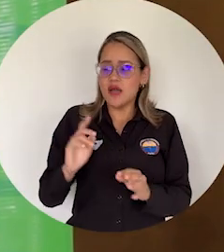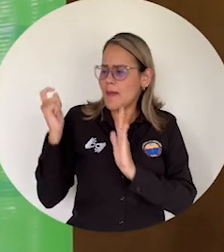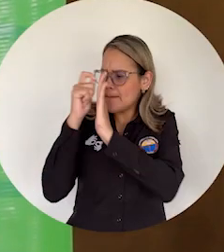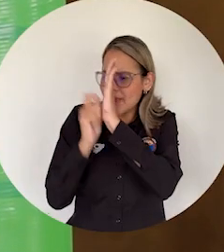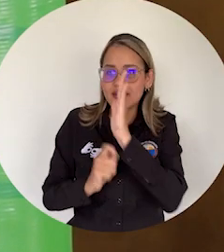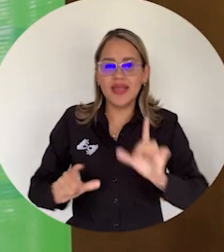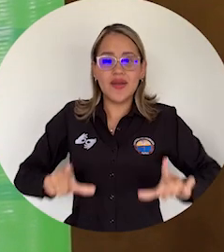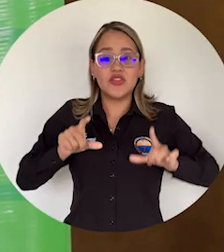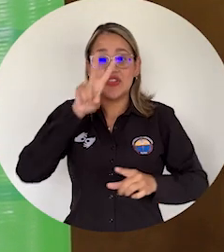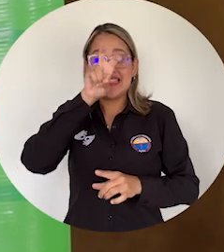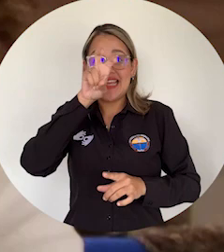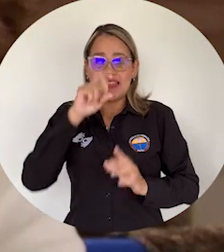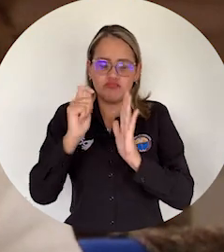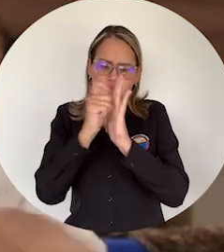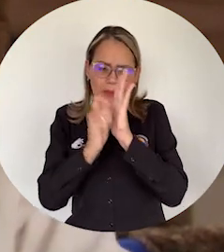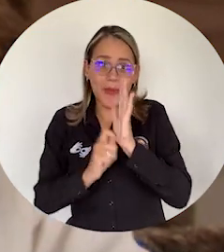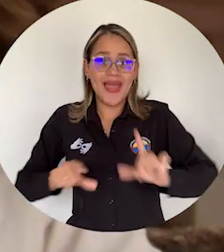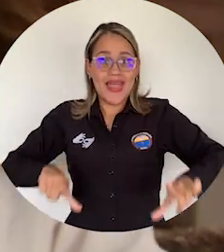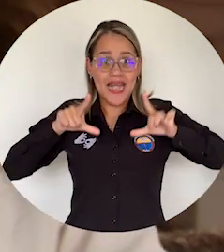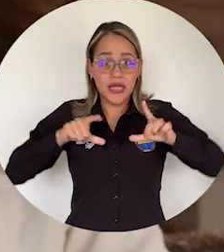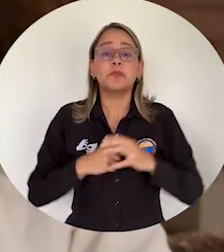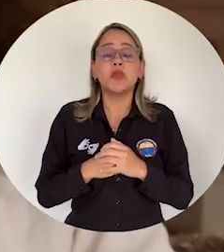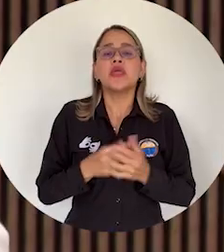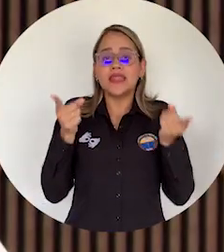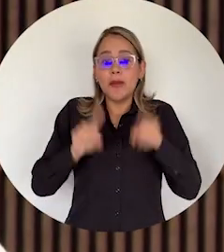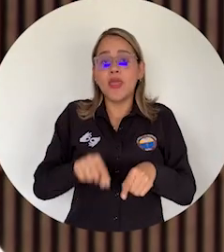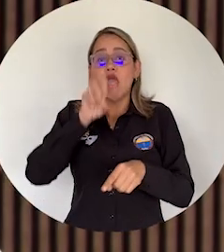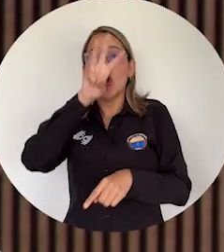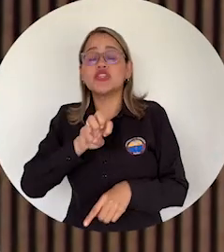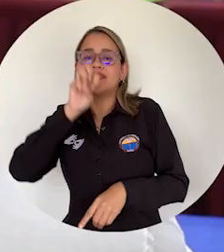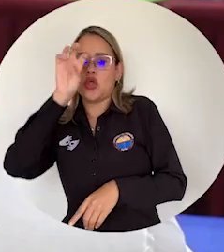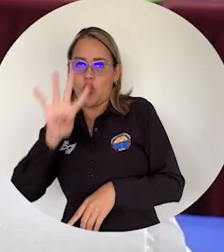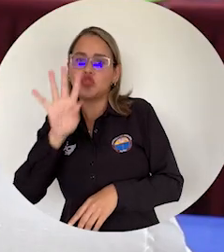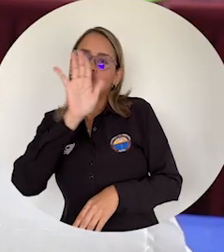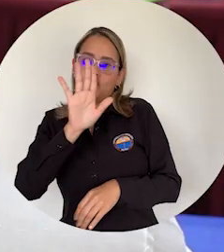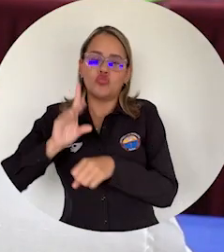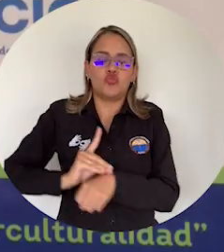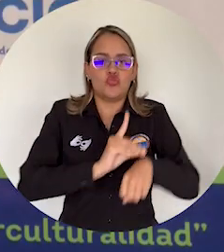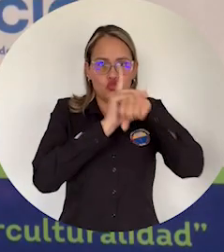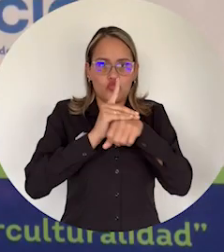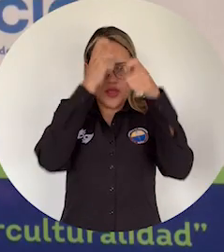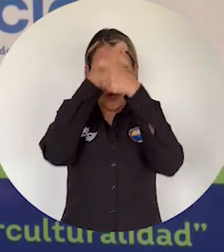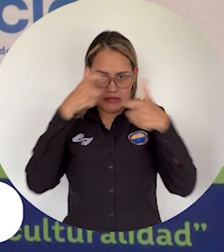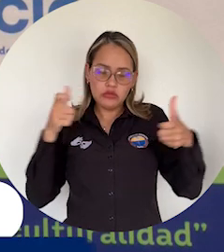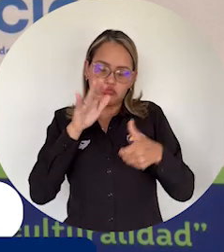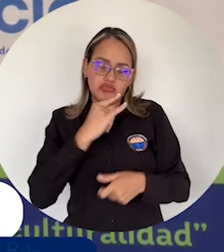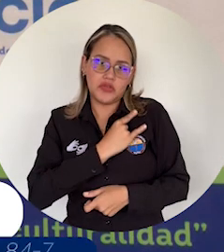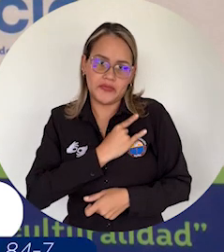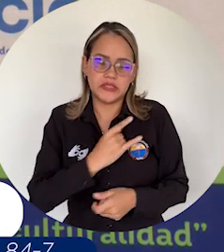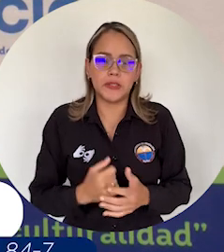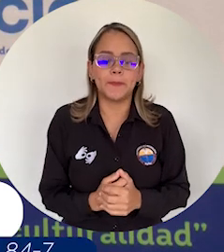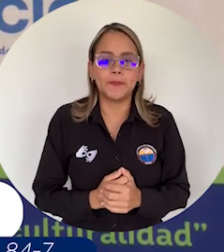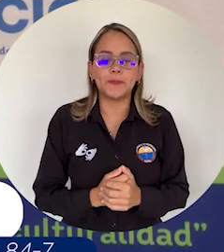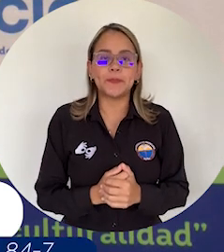doctorado en la Alma Mater y la número 84 de la Red de Universidades Estatales de Colombia, RUDE Colombia. Contribuir a mi territorio a